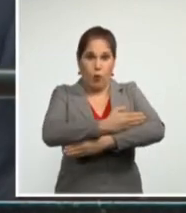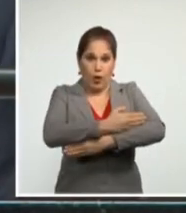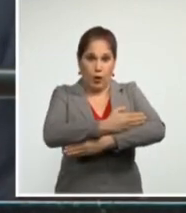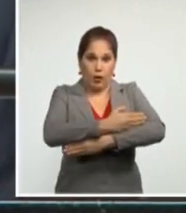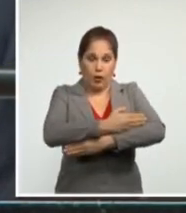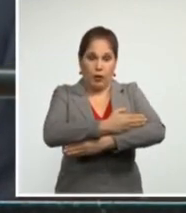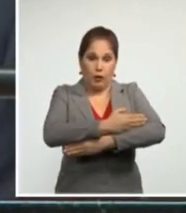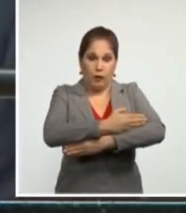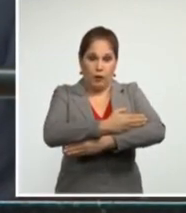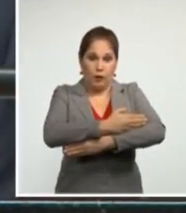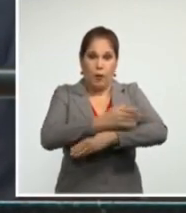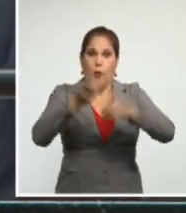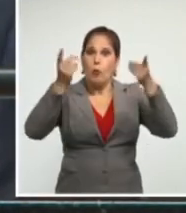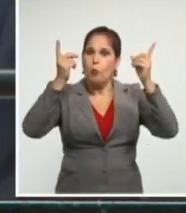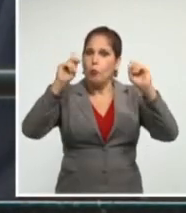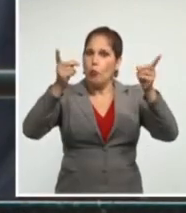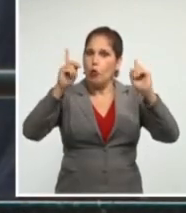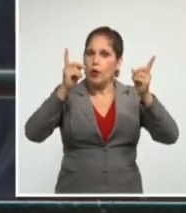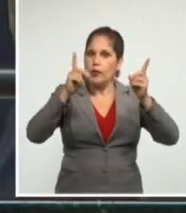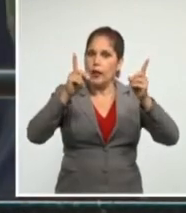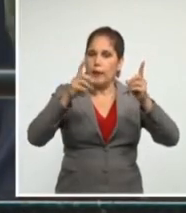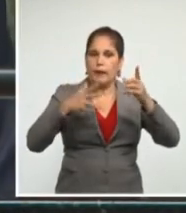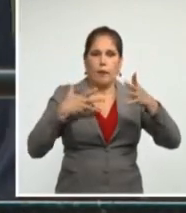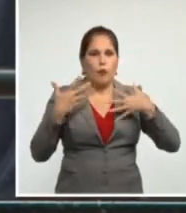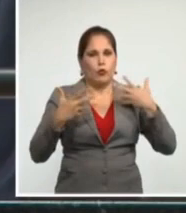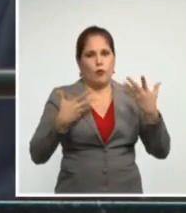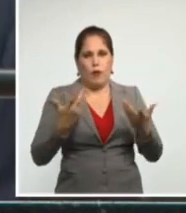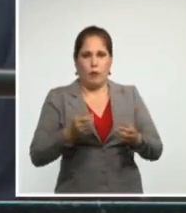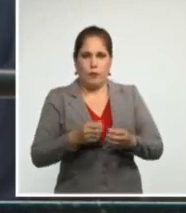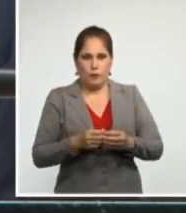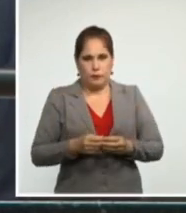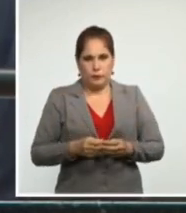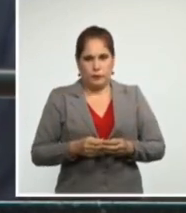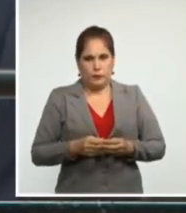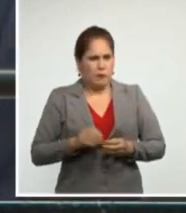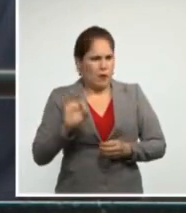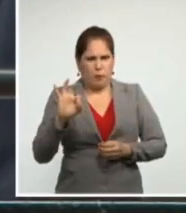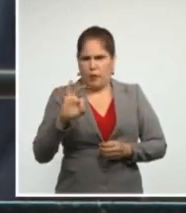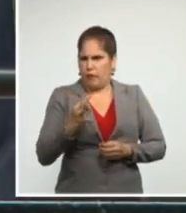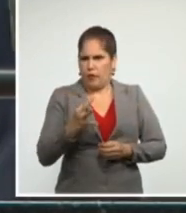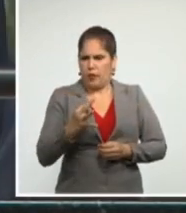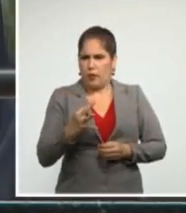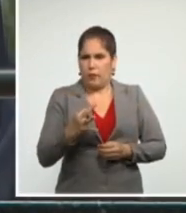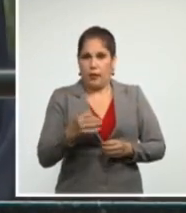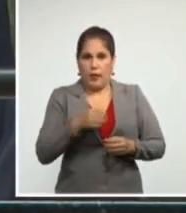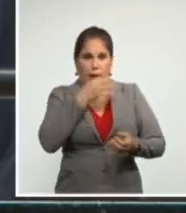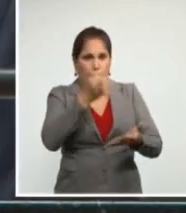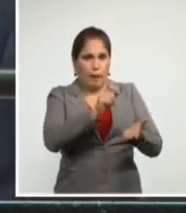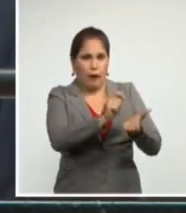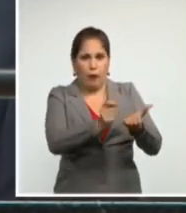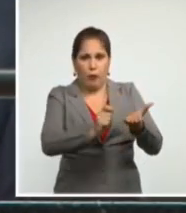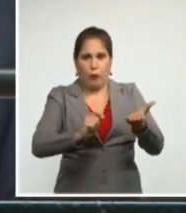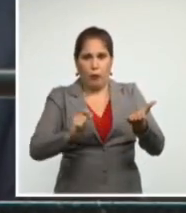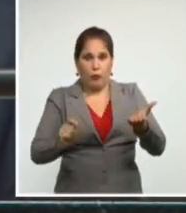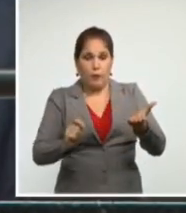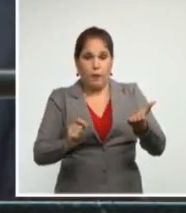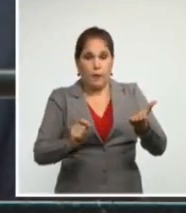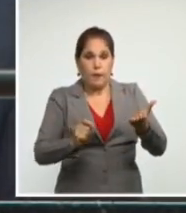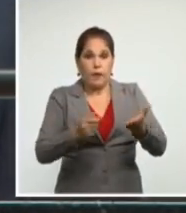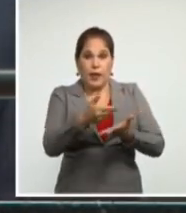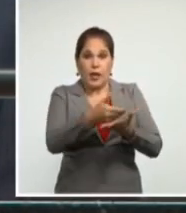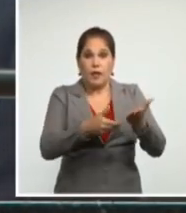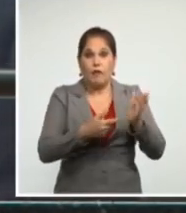políticamente motivado, perfectamente descrito en el infame